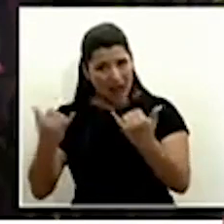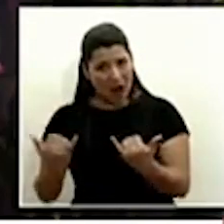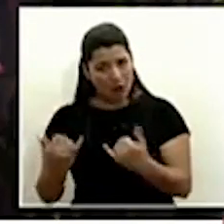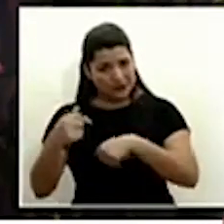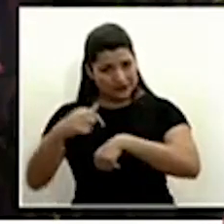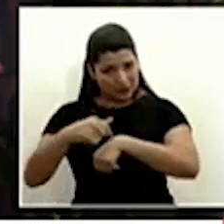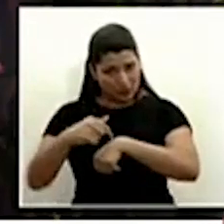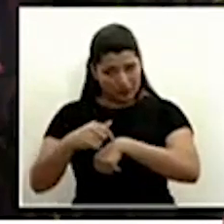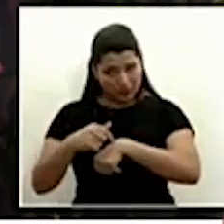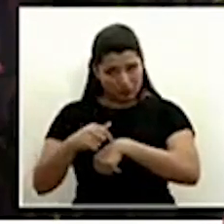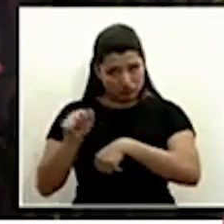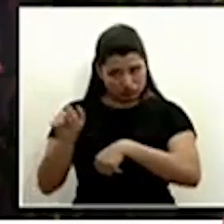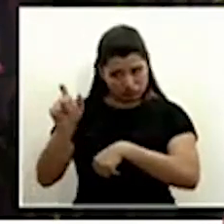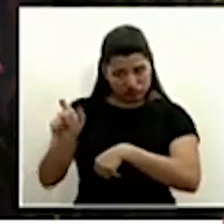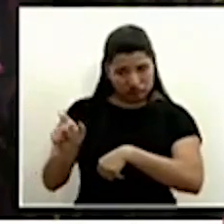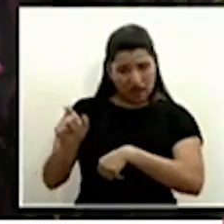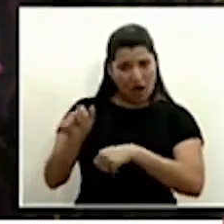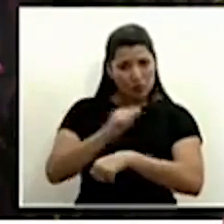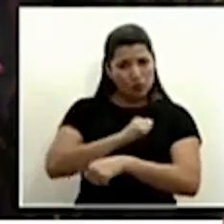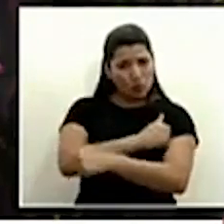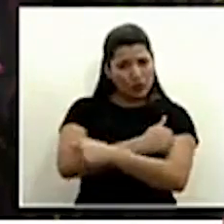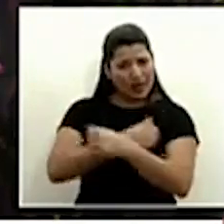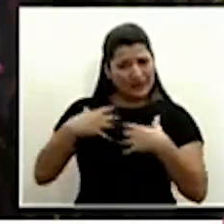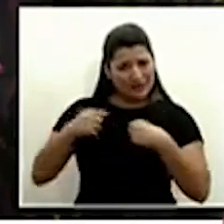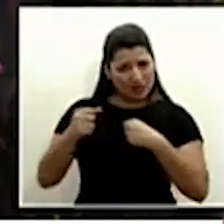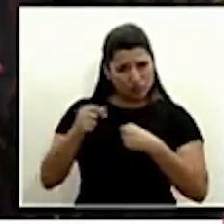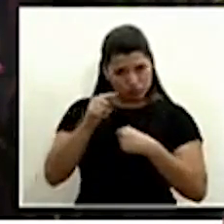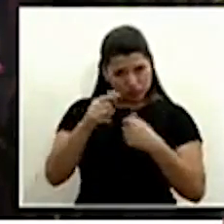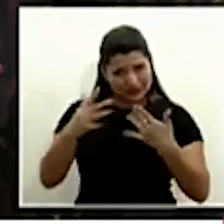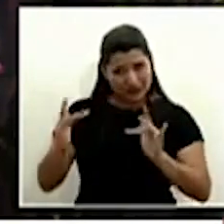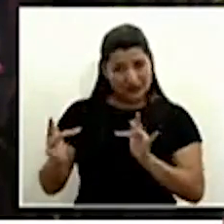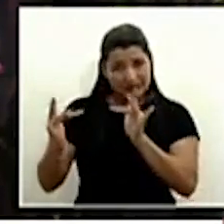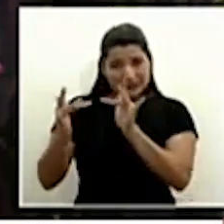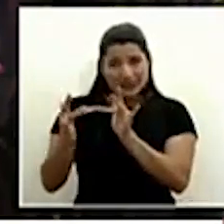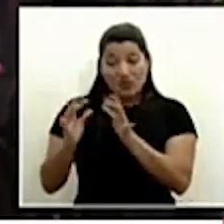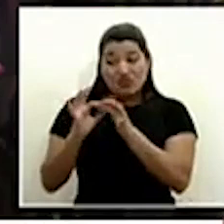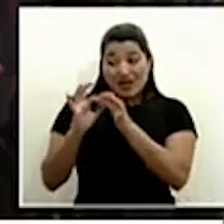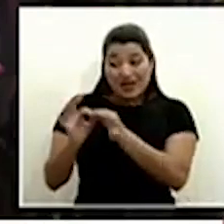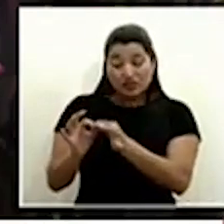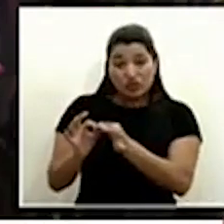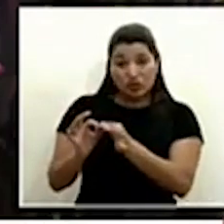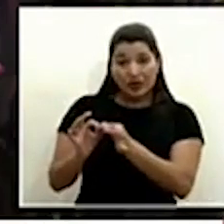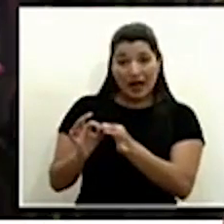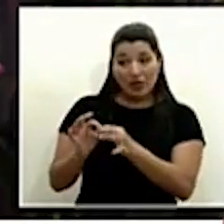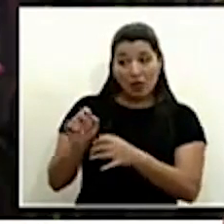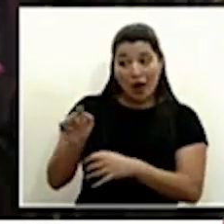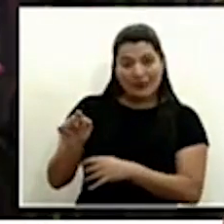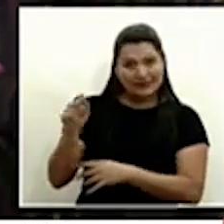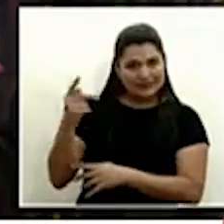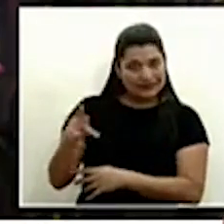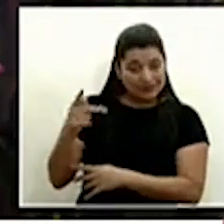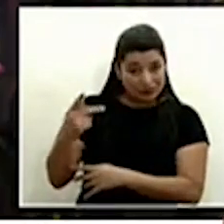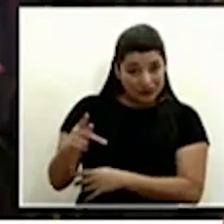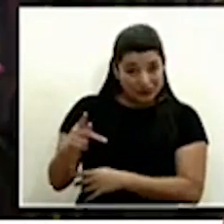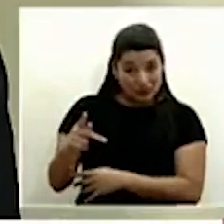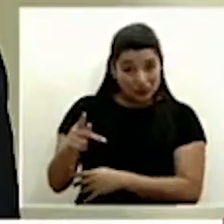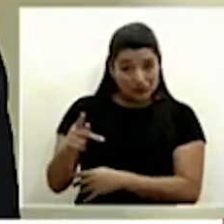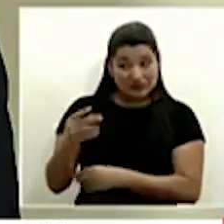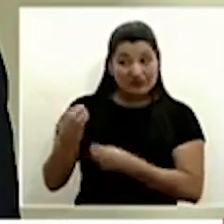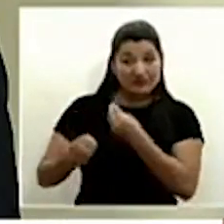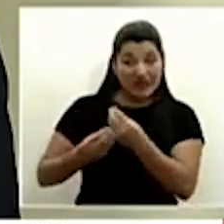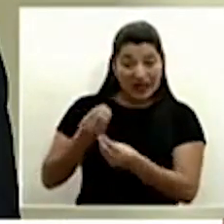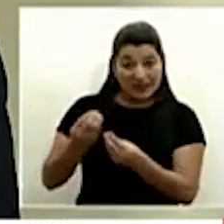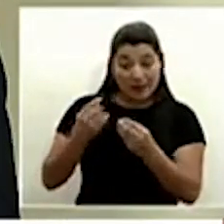cuanto a esta atención y al posible efecto binacional de esta emergencia? Sí,